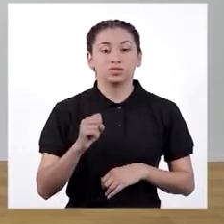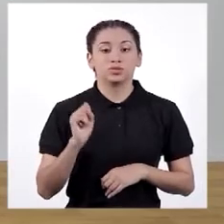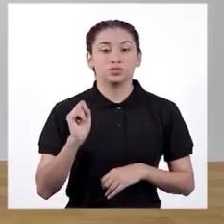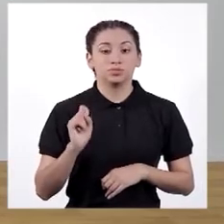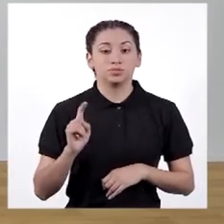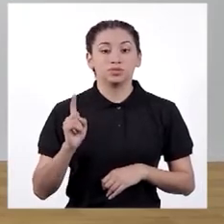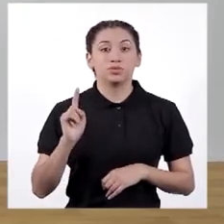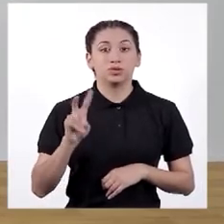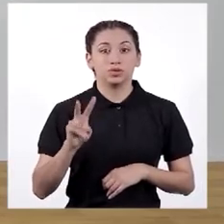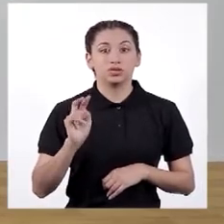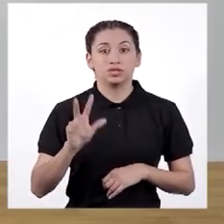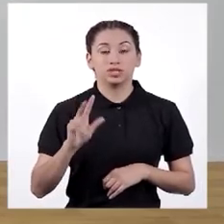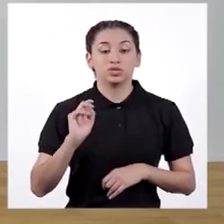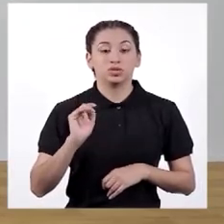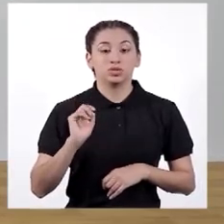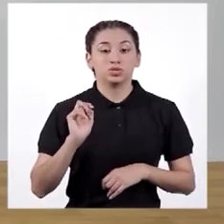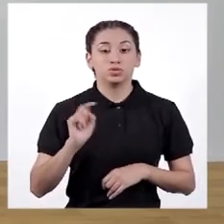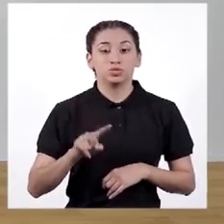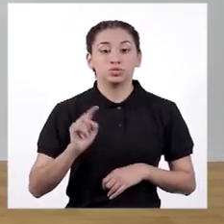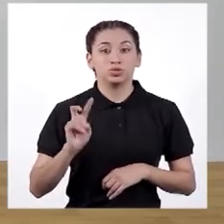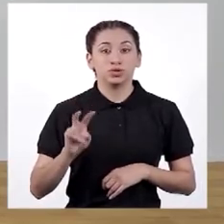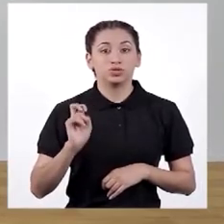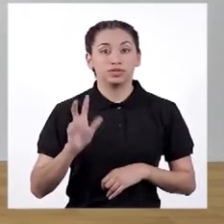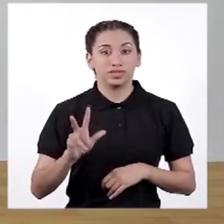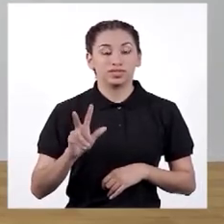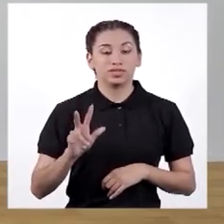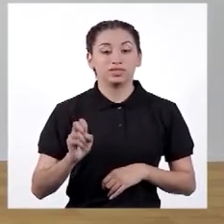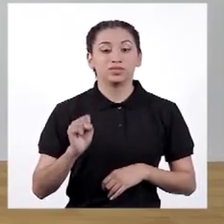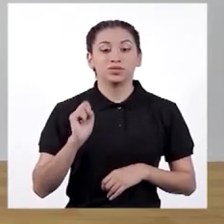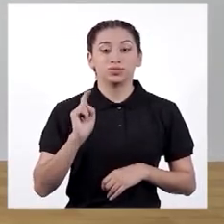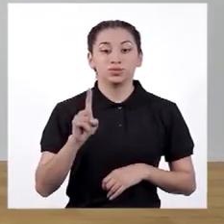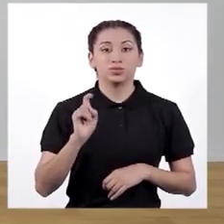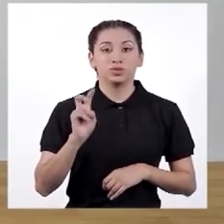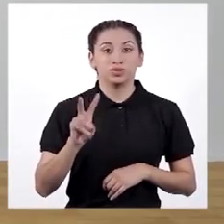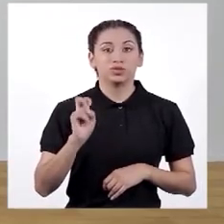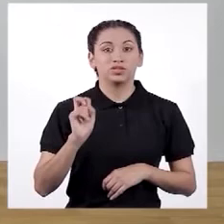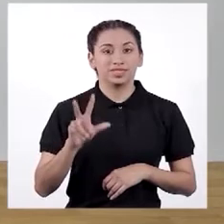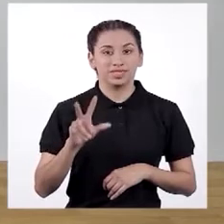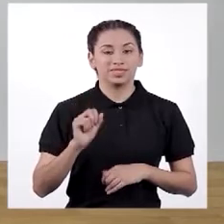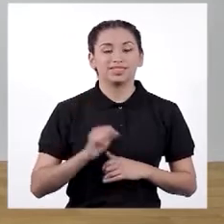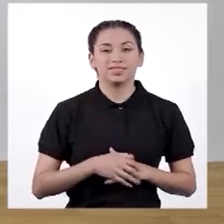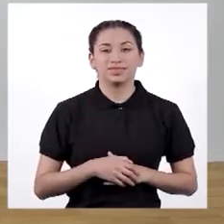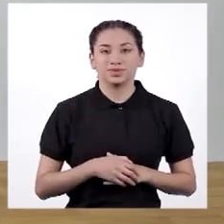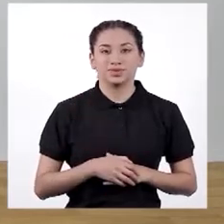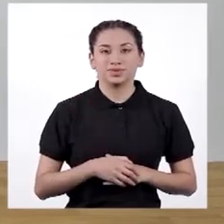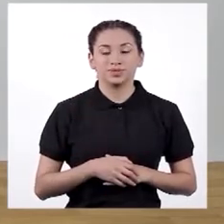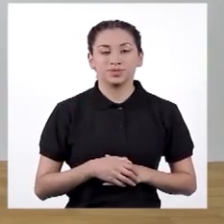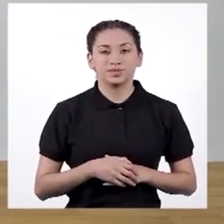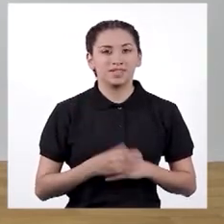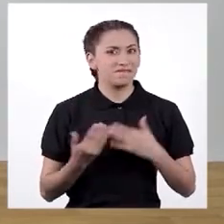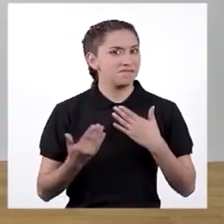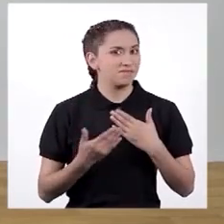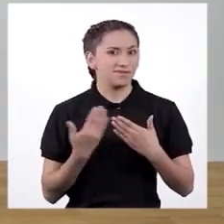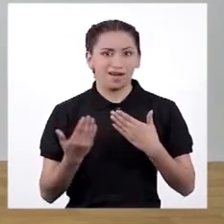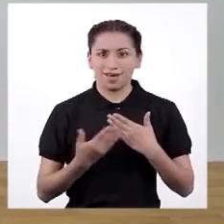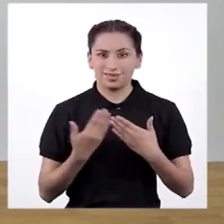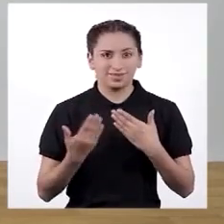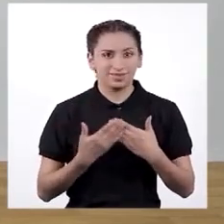2, 1, va. 1, 2, 3. 1, 2, 3. 1, 2, 3.